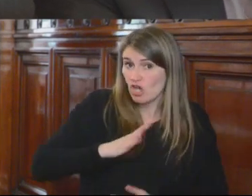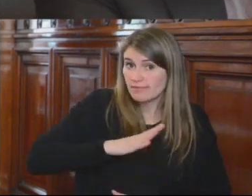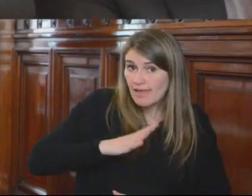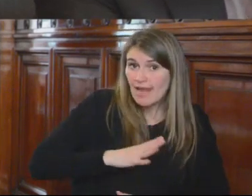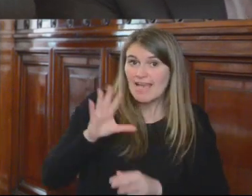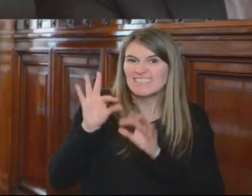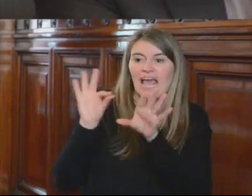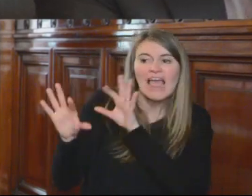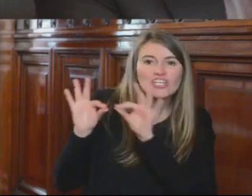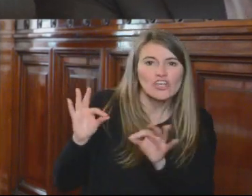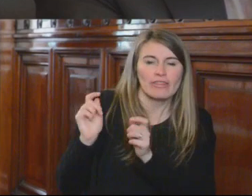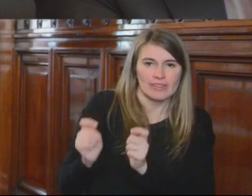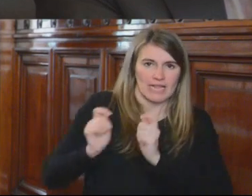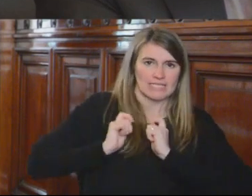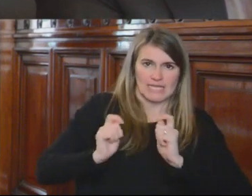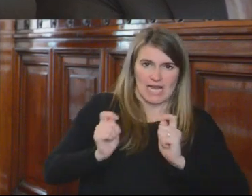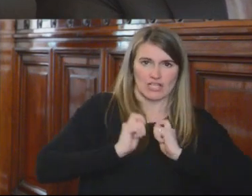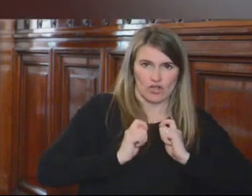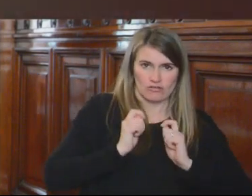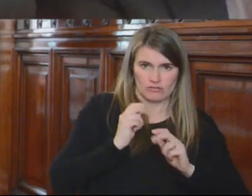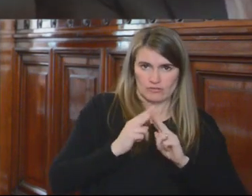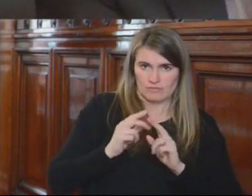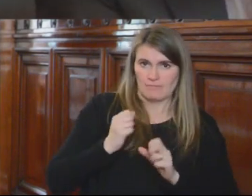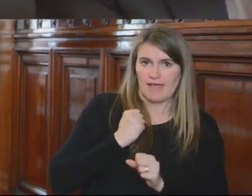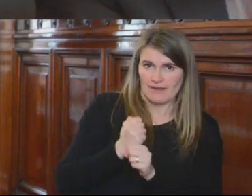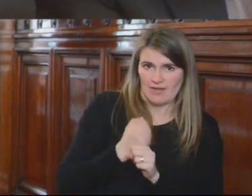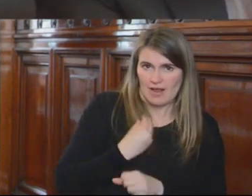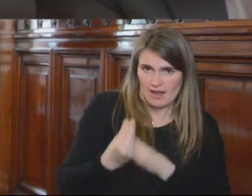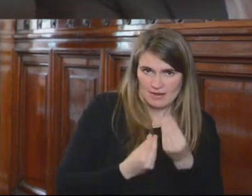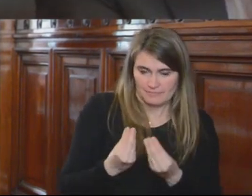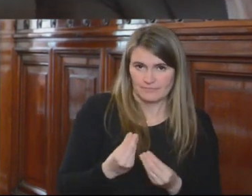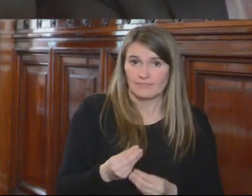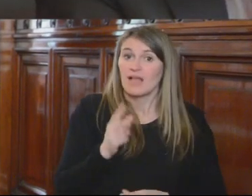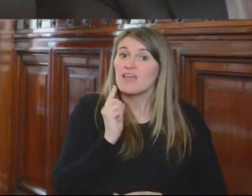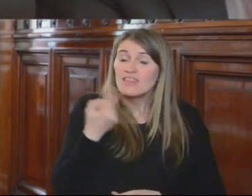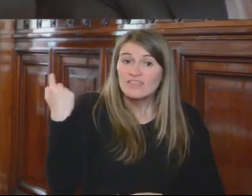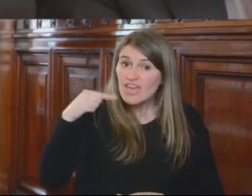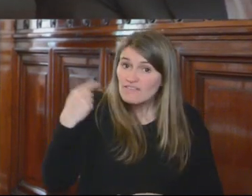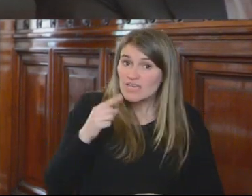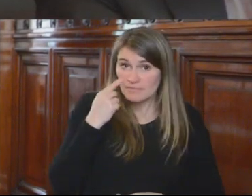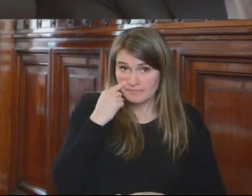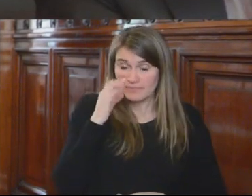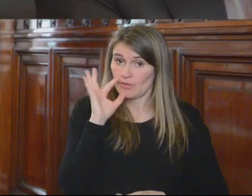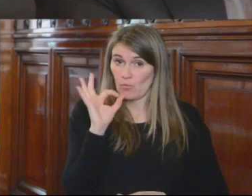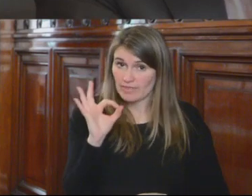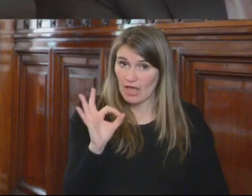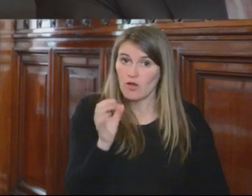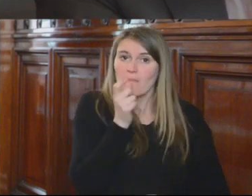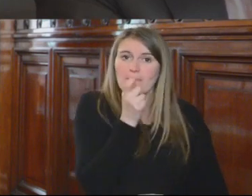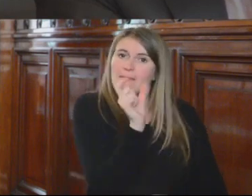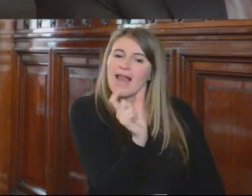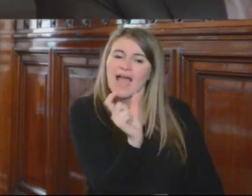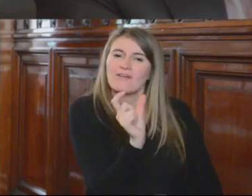de selección y designación que lleve adelante el Consejo de la Magistratura. Debe tenerse cuidado al momento de interpretar la palabra